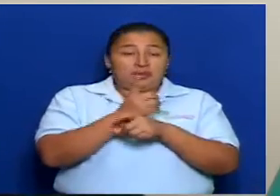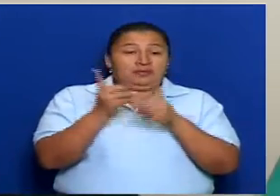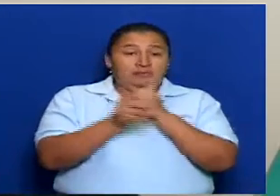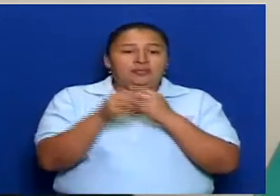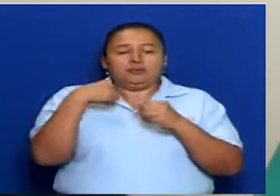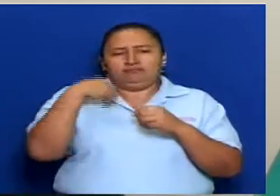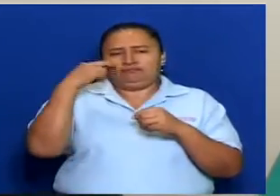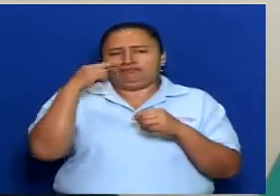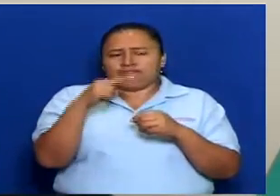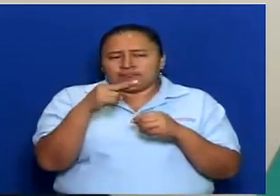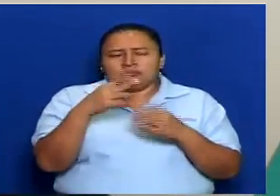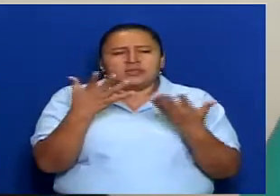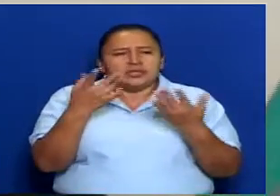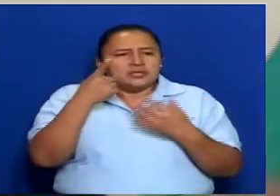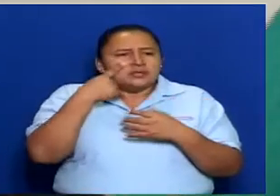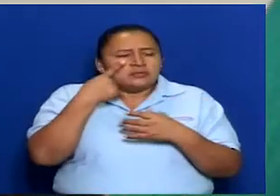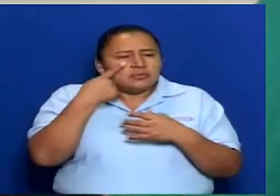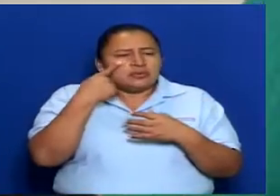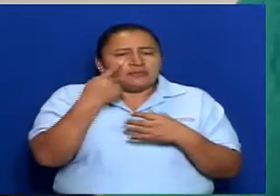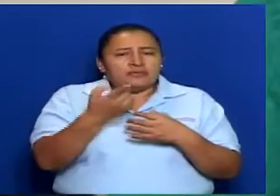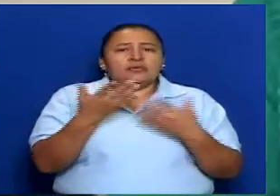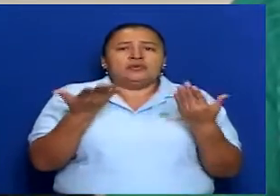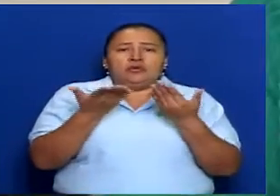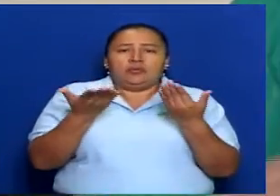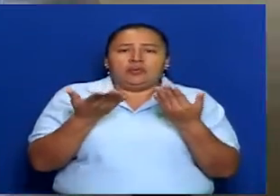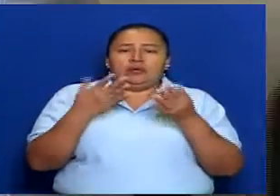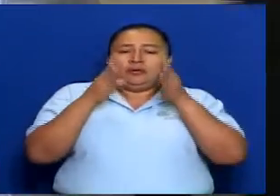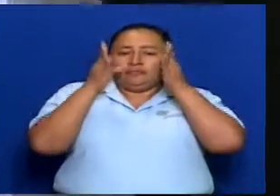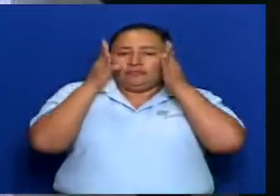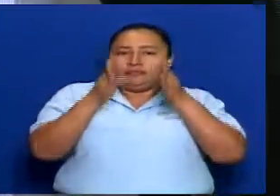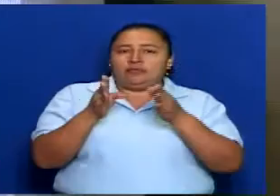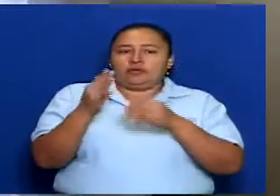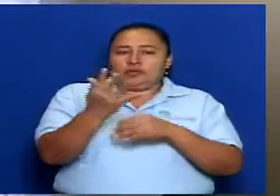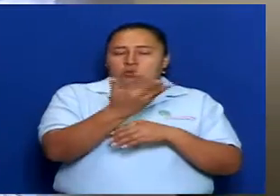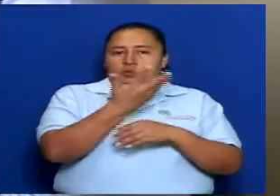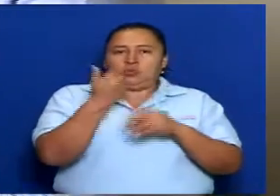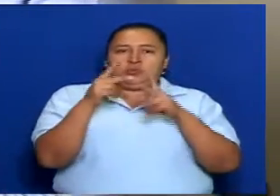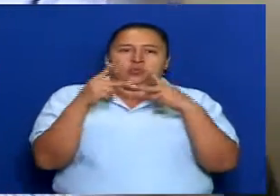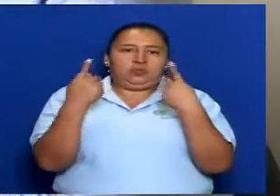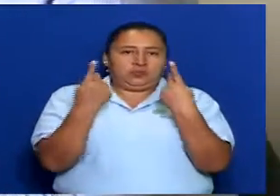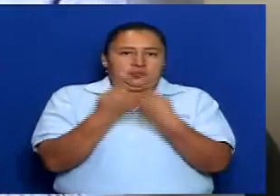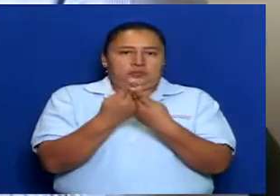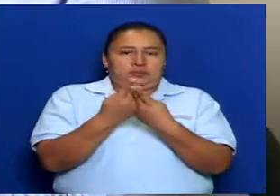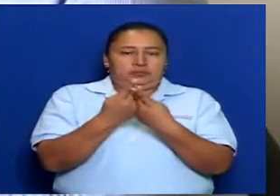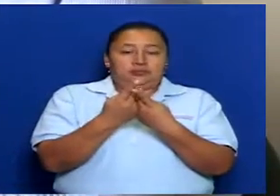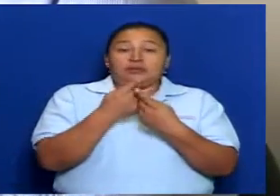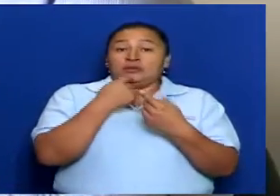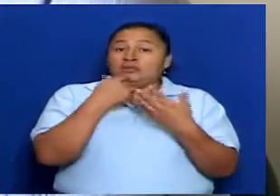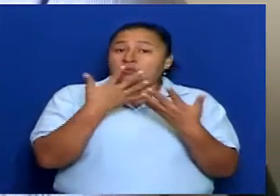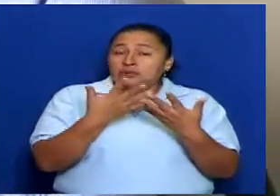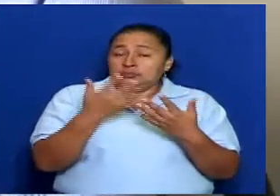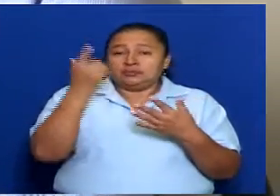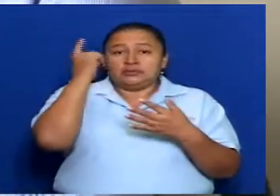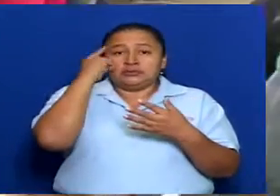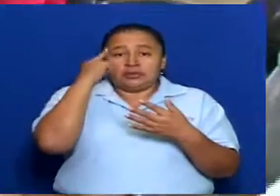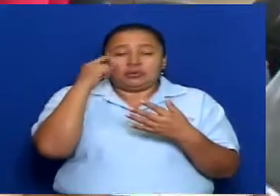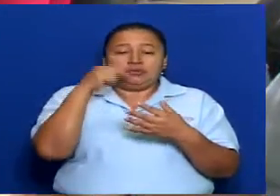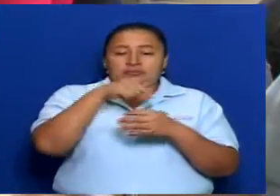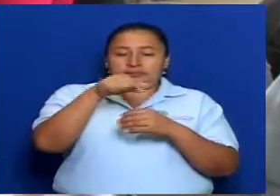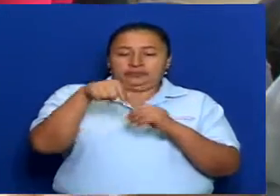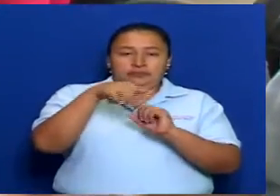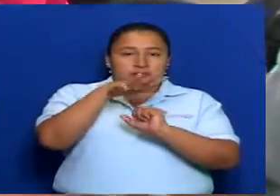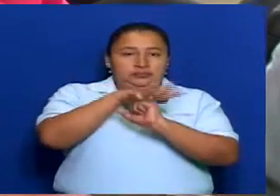contemple, que se visualice lo que es el enfoque de todos los pueblos. Y por eso consideramos que entonces